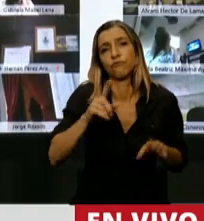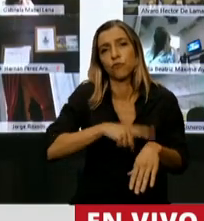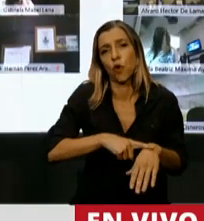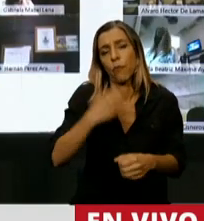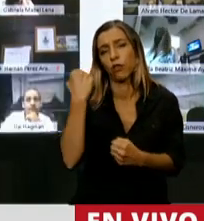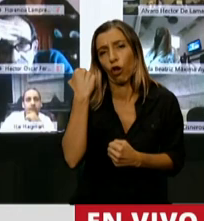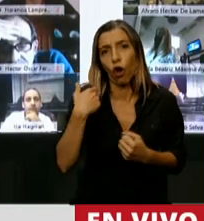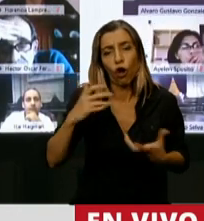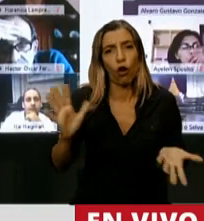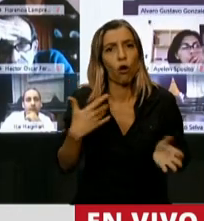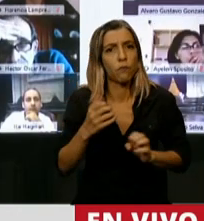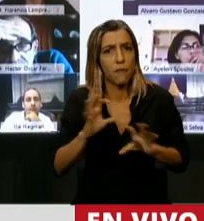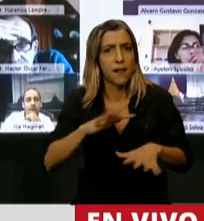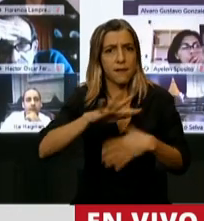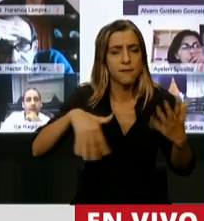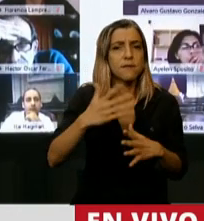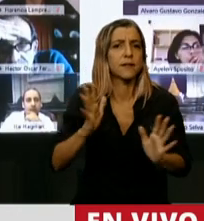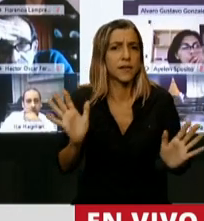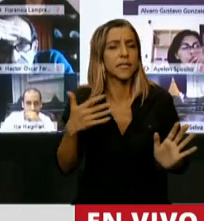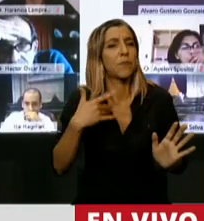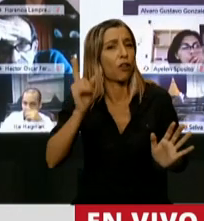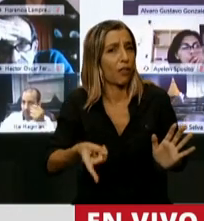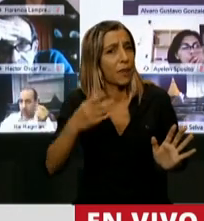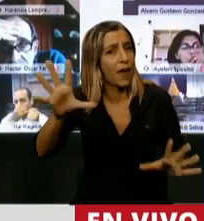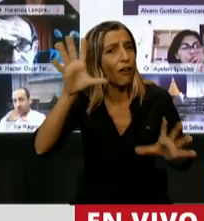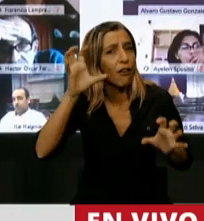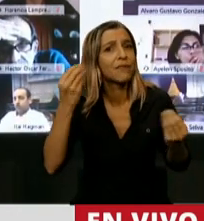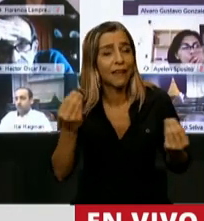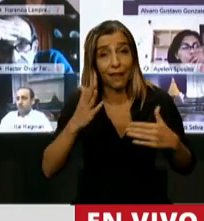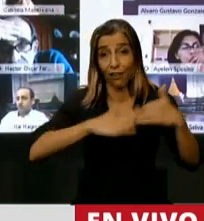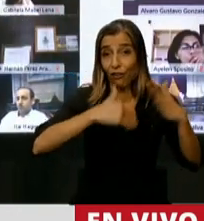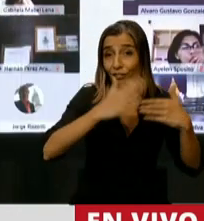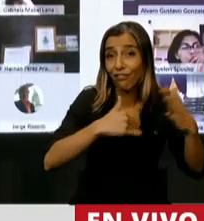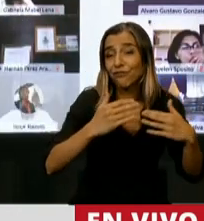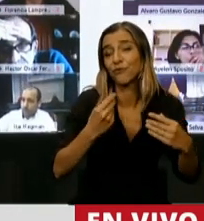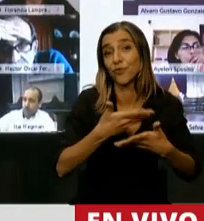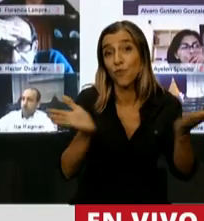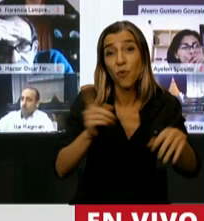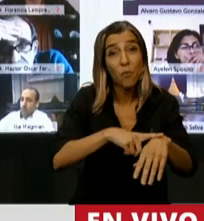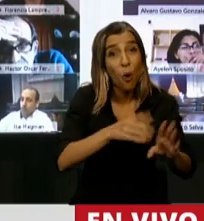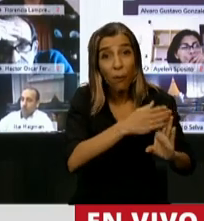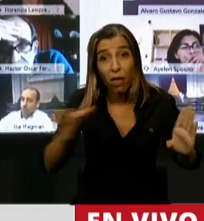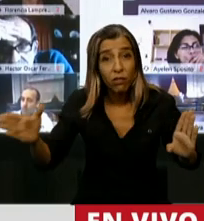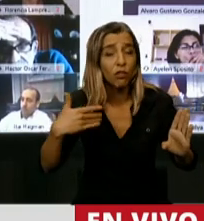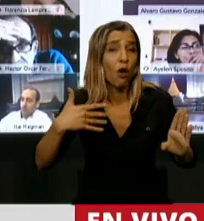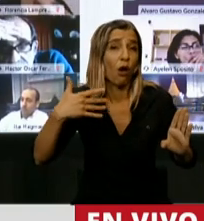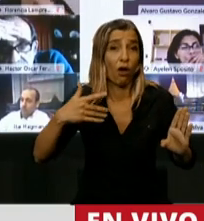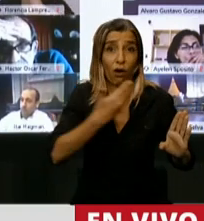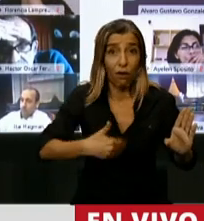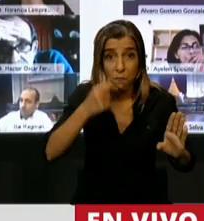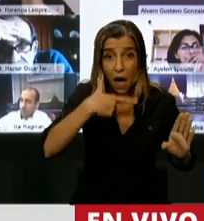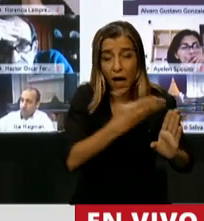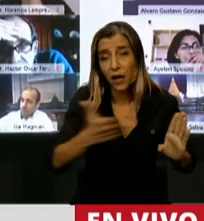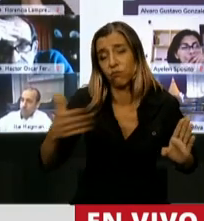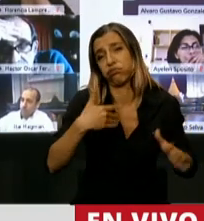multiplicidad, variedad y economicidad de todas las obras que se hicieron durante la gestión anterior. Puedo